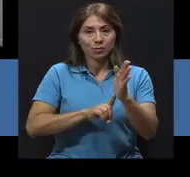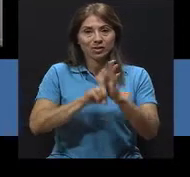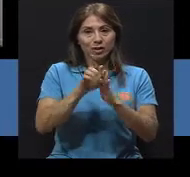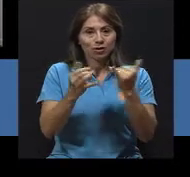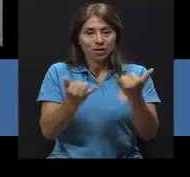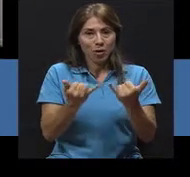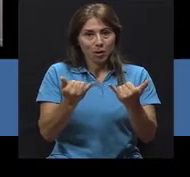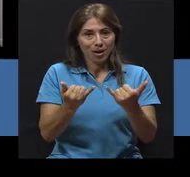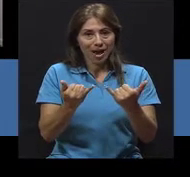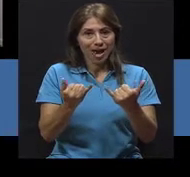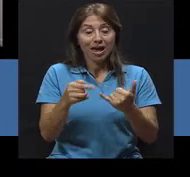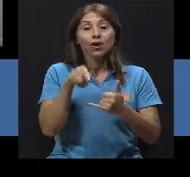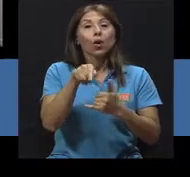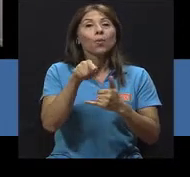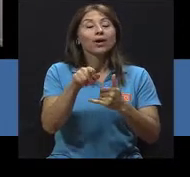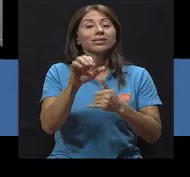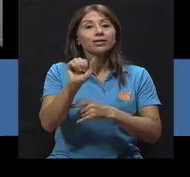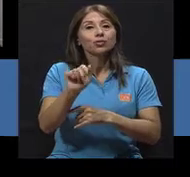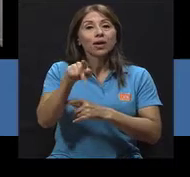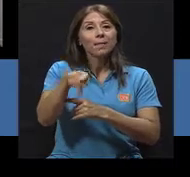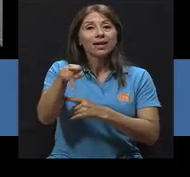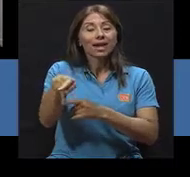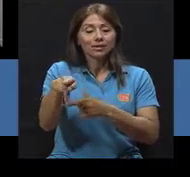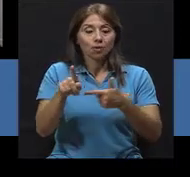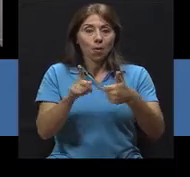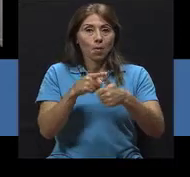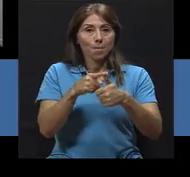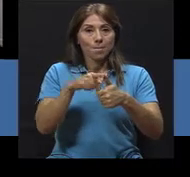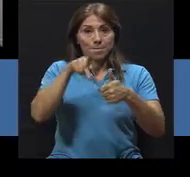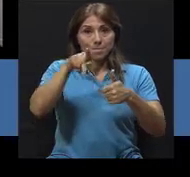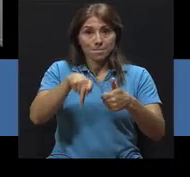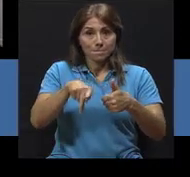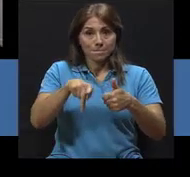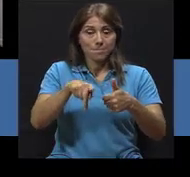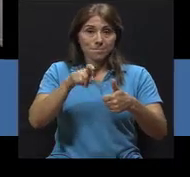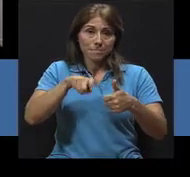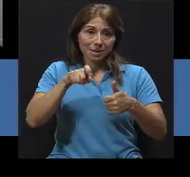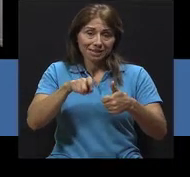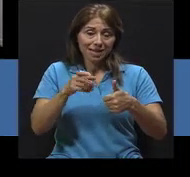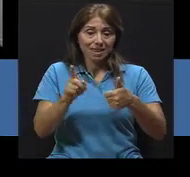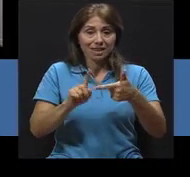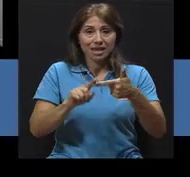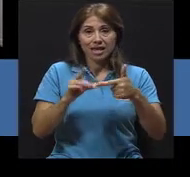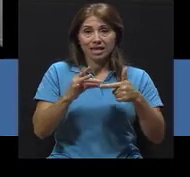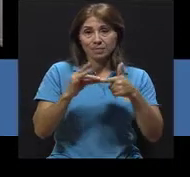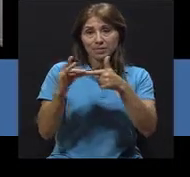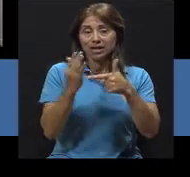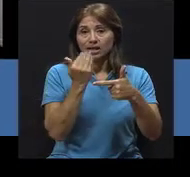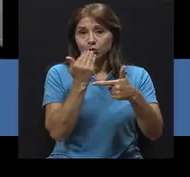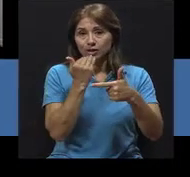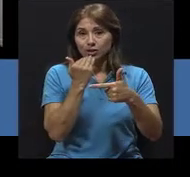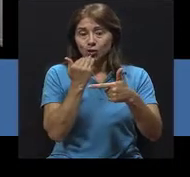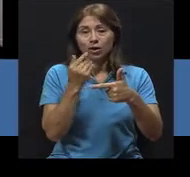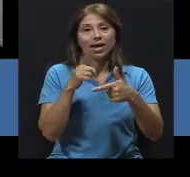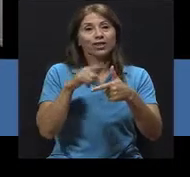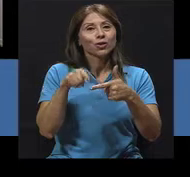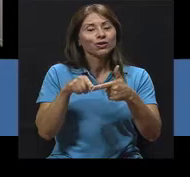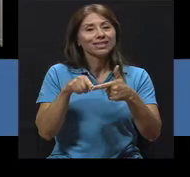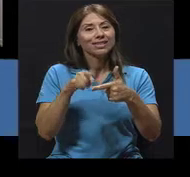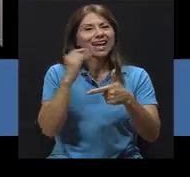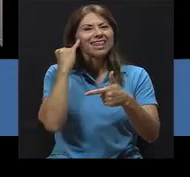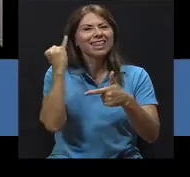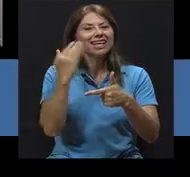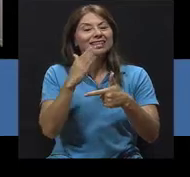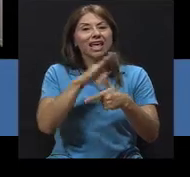colaborativa entre el paciente y el nutricionista, la idea es que todo ese levantamiento de requisitos